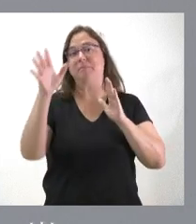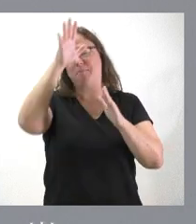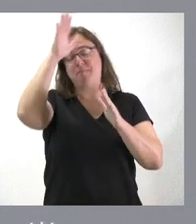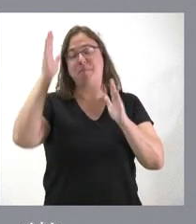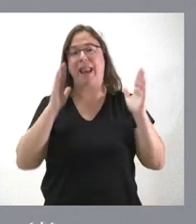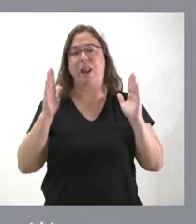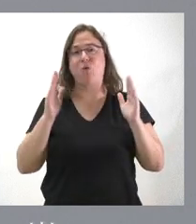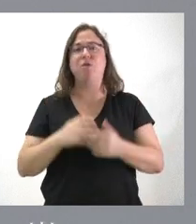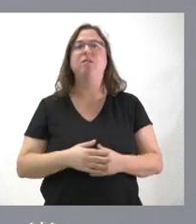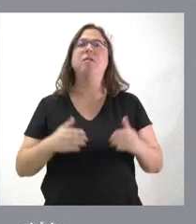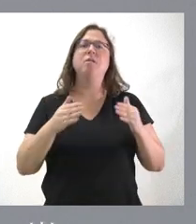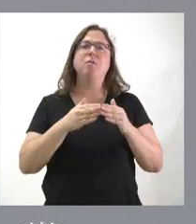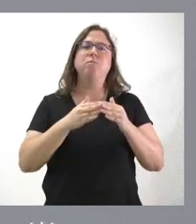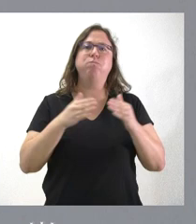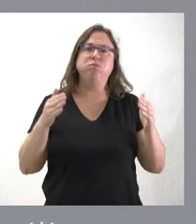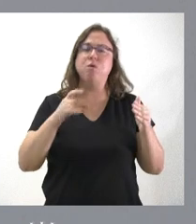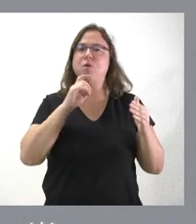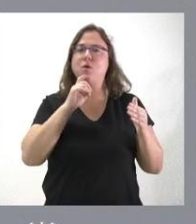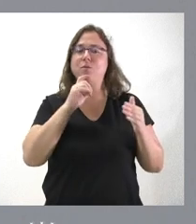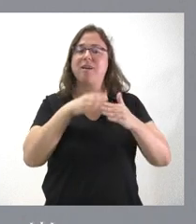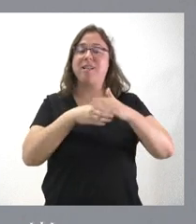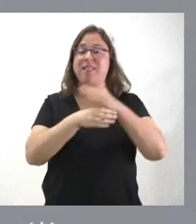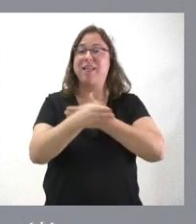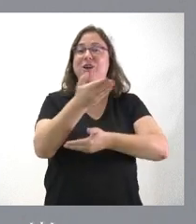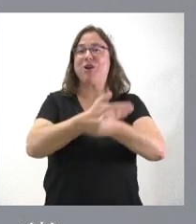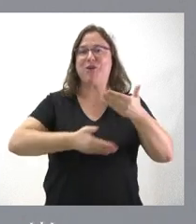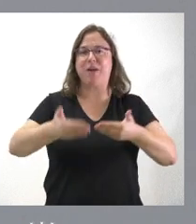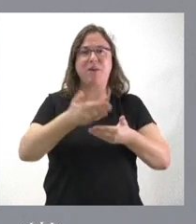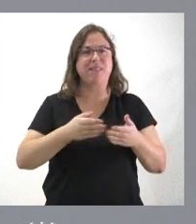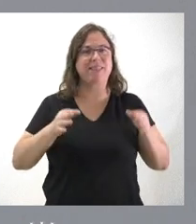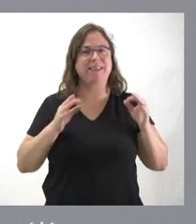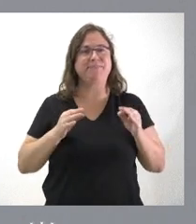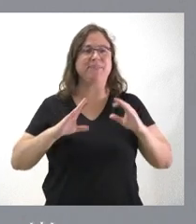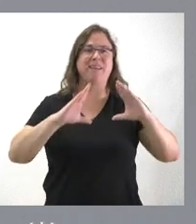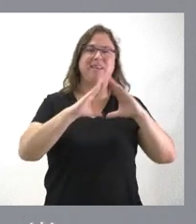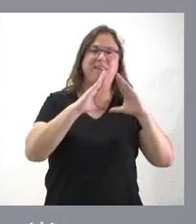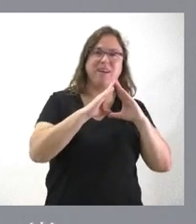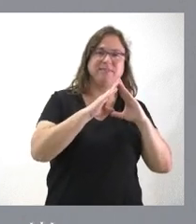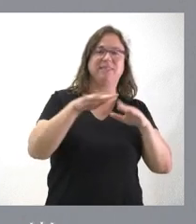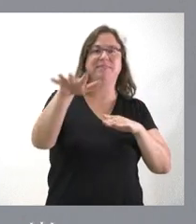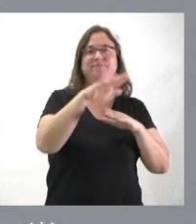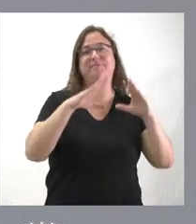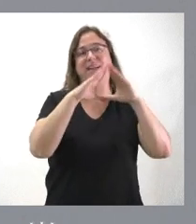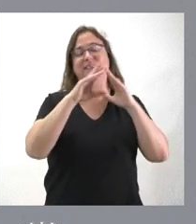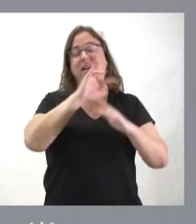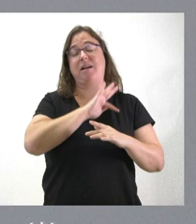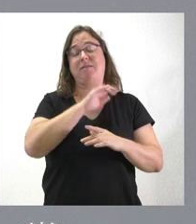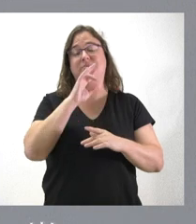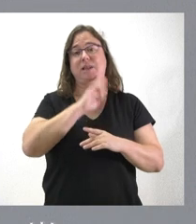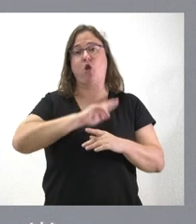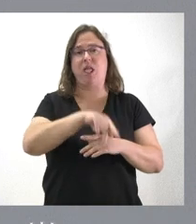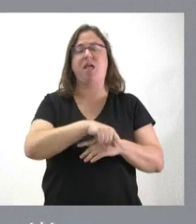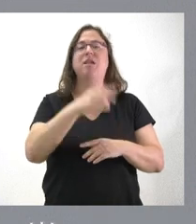Se ha facilitado, a través de esta vía, la colaboración con las diócesis y asiócesis de la Iglesia Católica en Castilla y León.